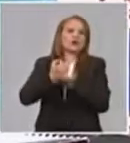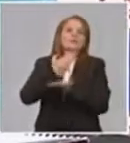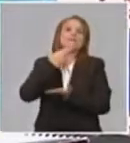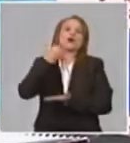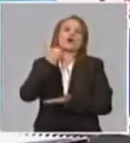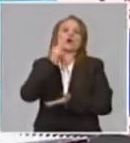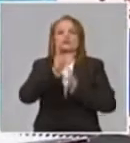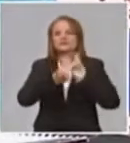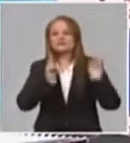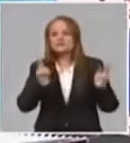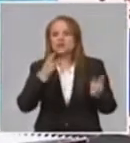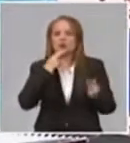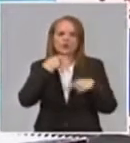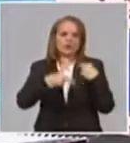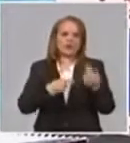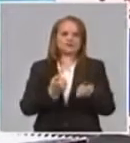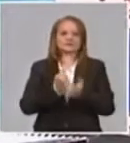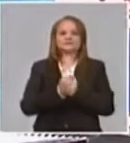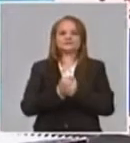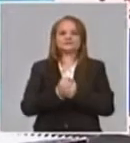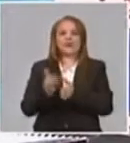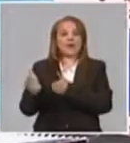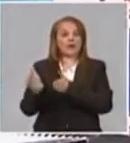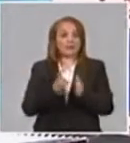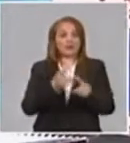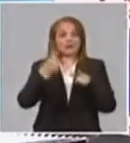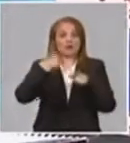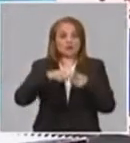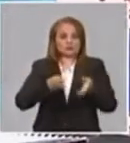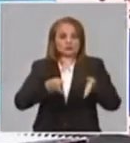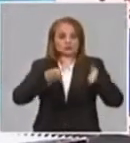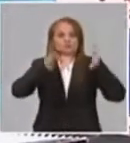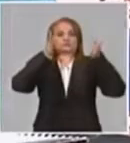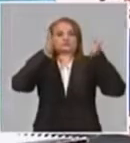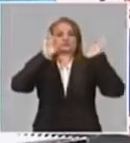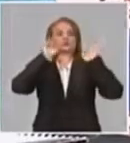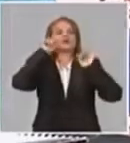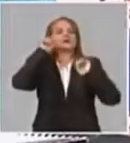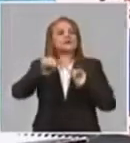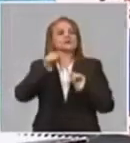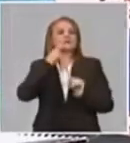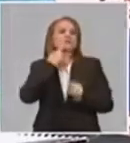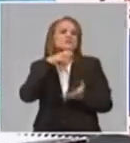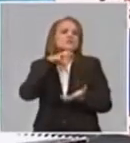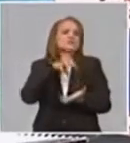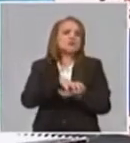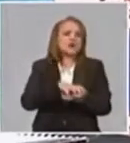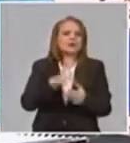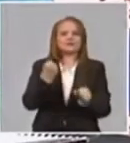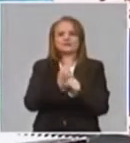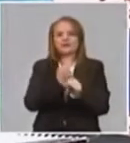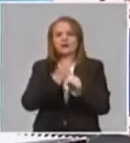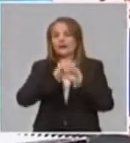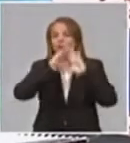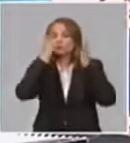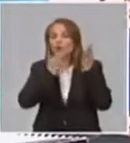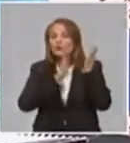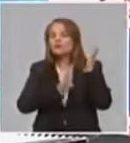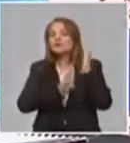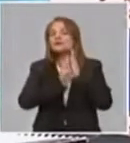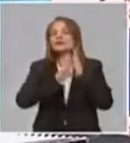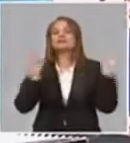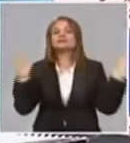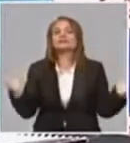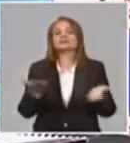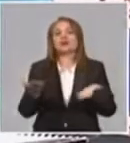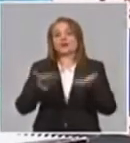Nosotros tenemos también el CEADEN, Centro de Aplicaciones y Desarrollo de la Energía Nuclear, CEADEN. Ayer